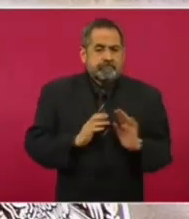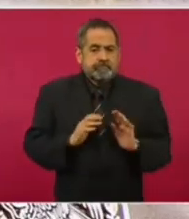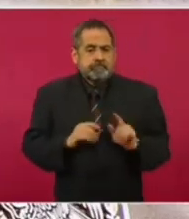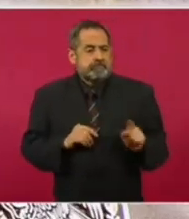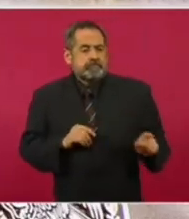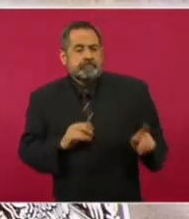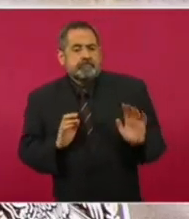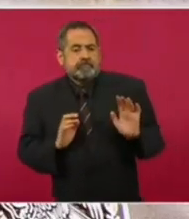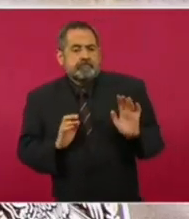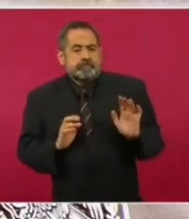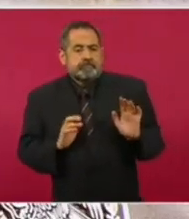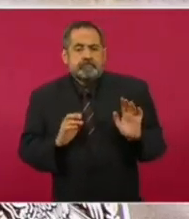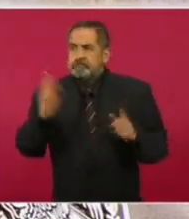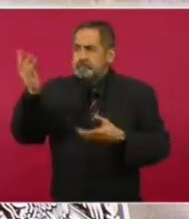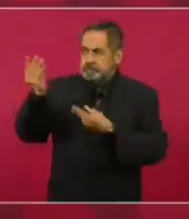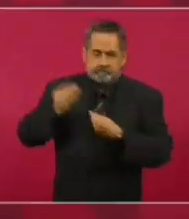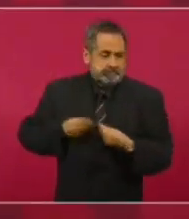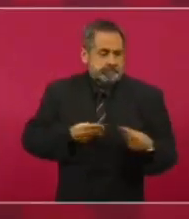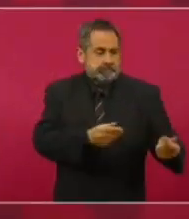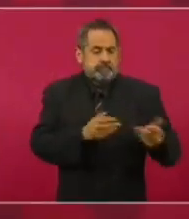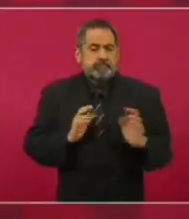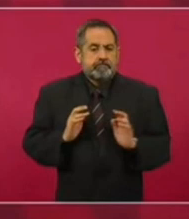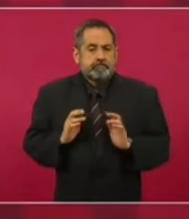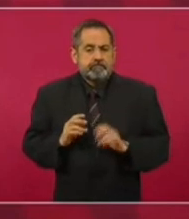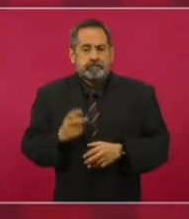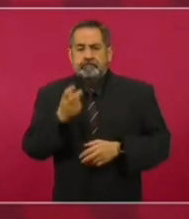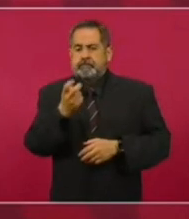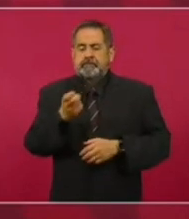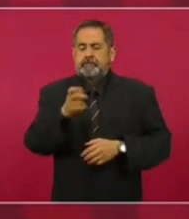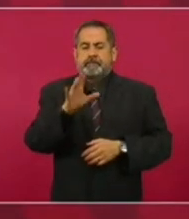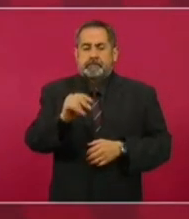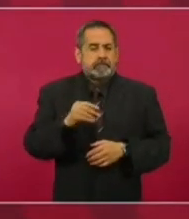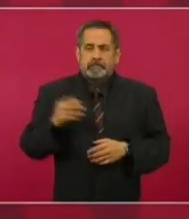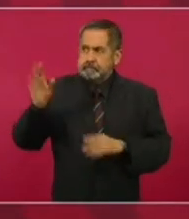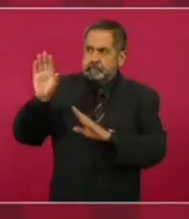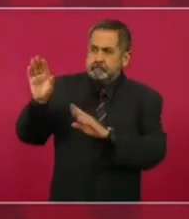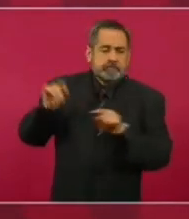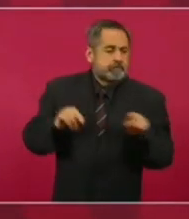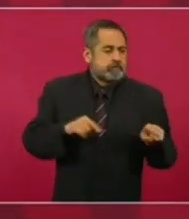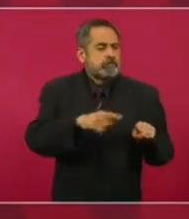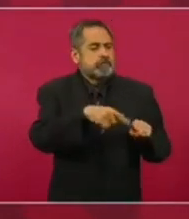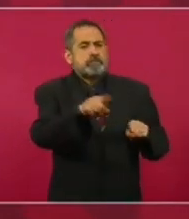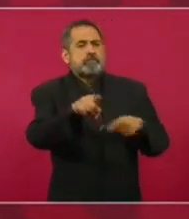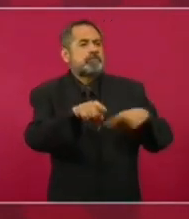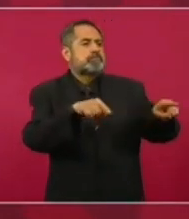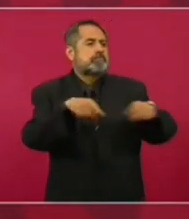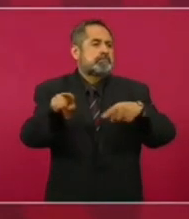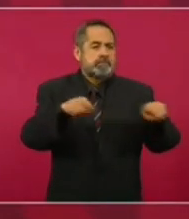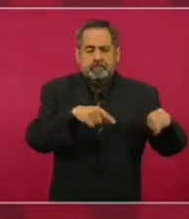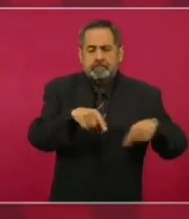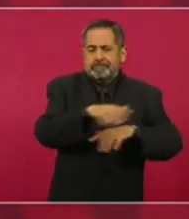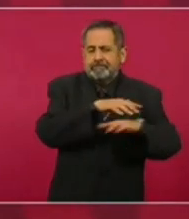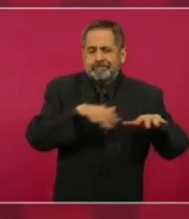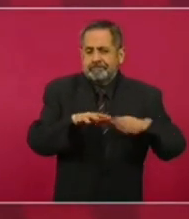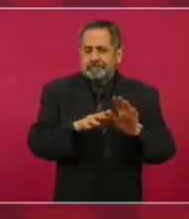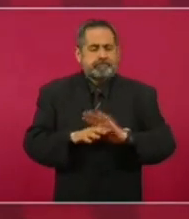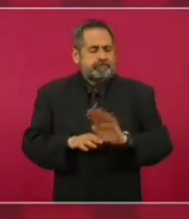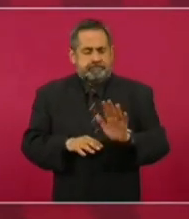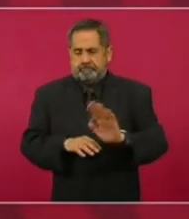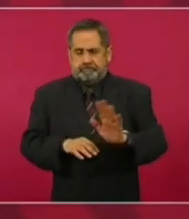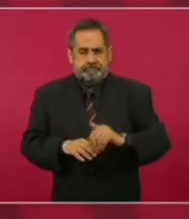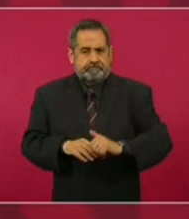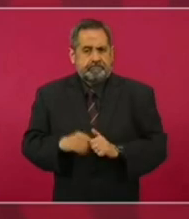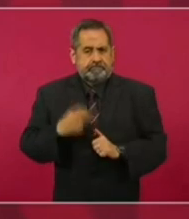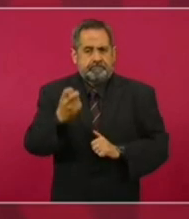limitaban a transferir a los trabajadores poniéndolos a disposición. Y esto generaba toda,